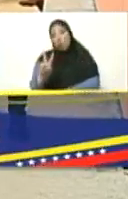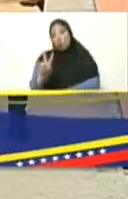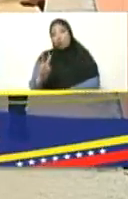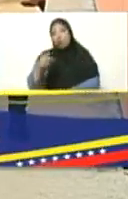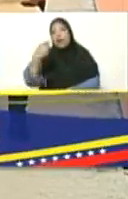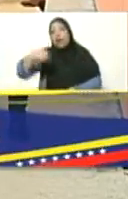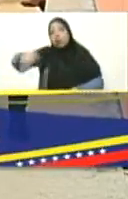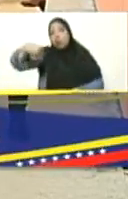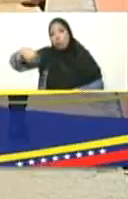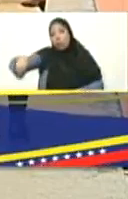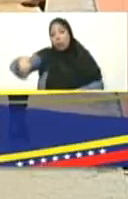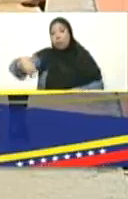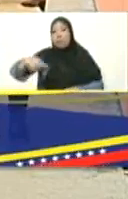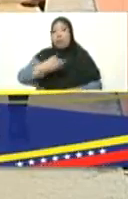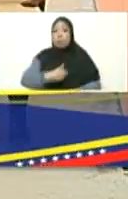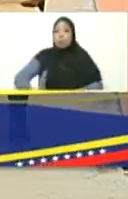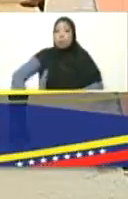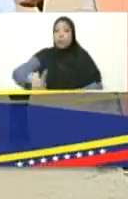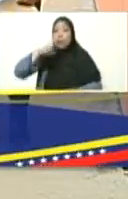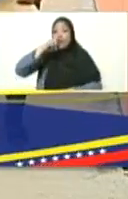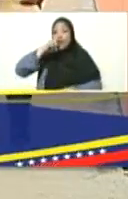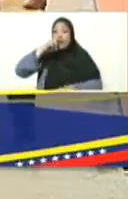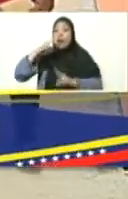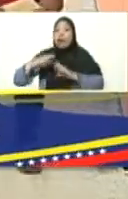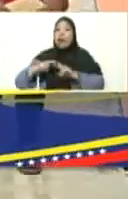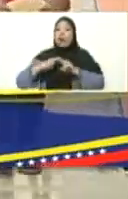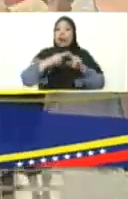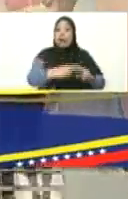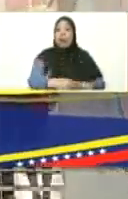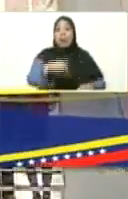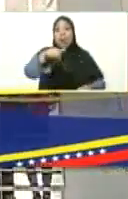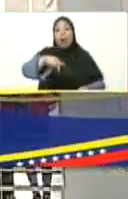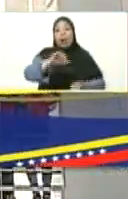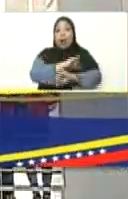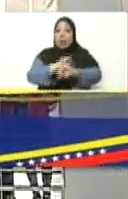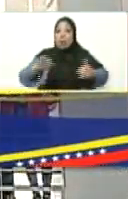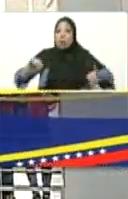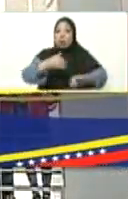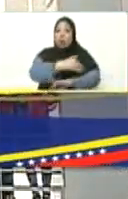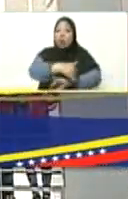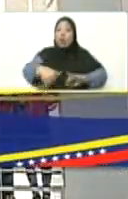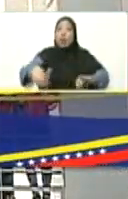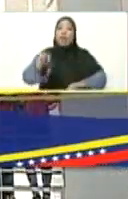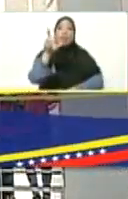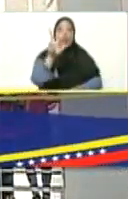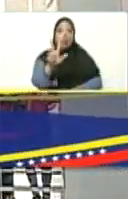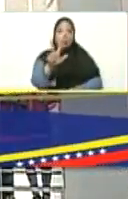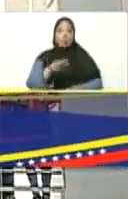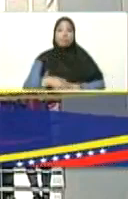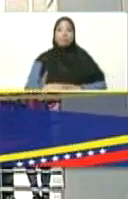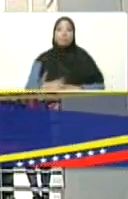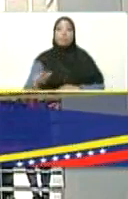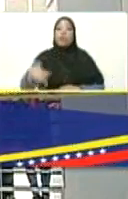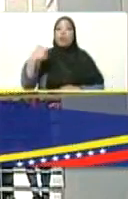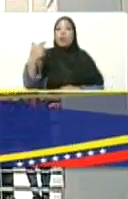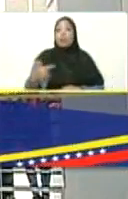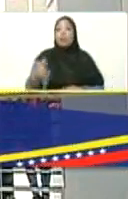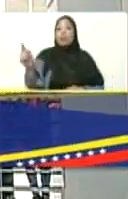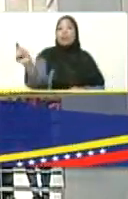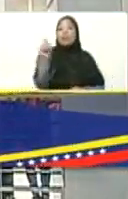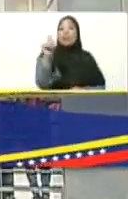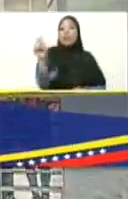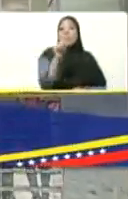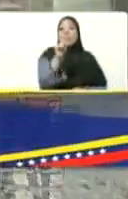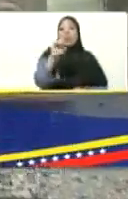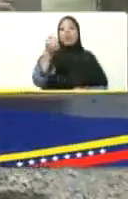noviembre. Y ahora hemos culminado la número 13. Vamos a culminar en los próximos tres meses la